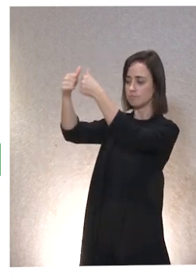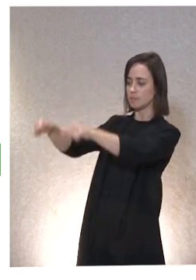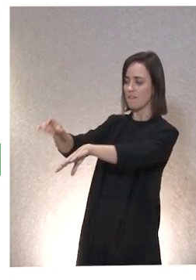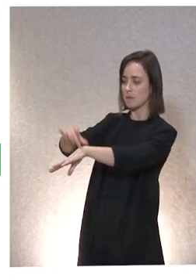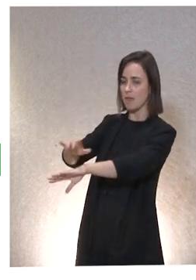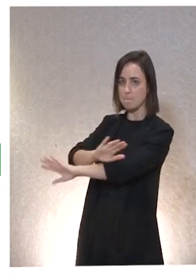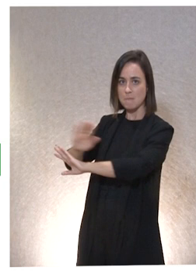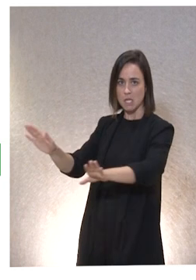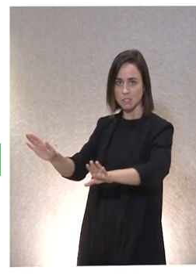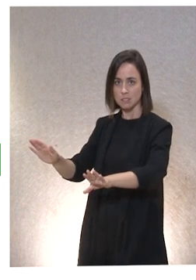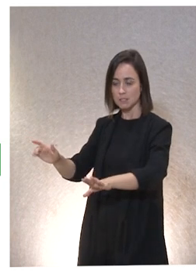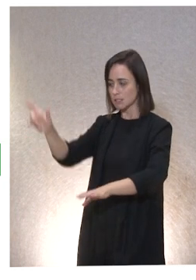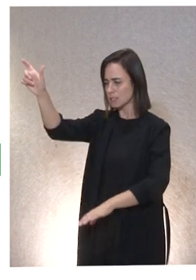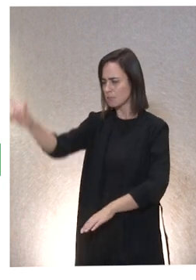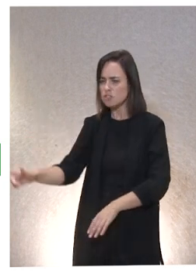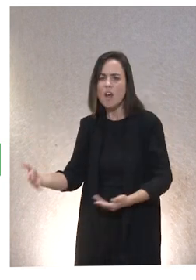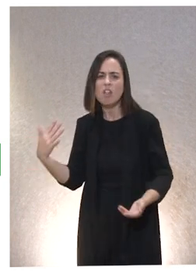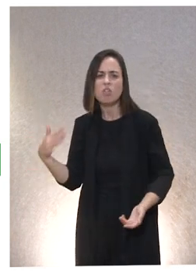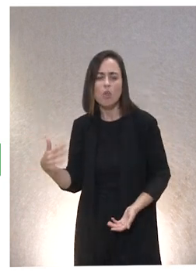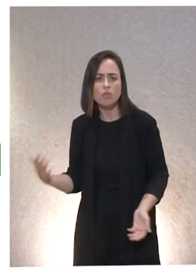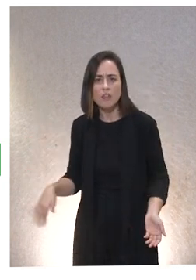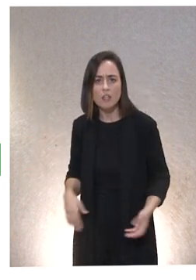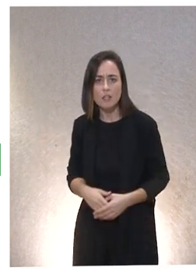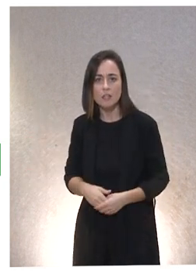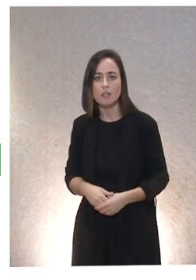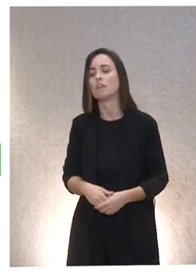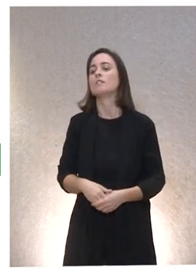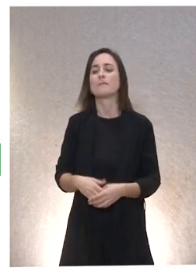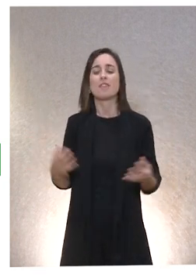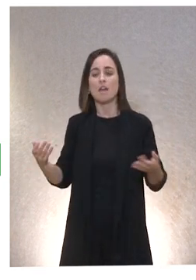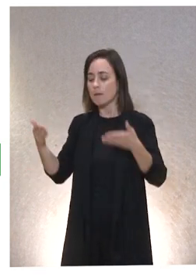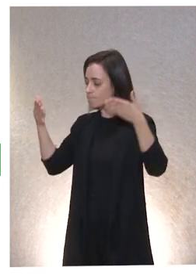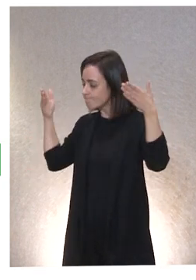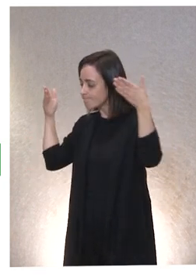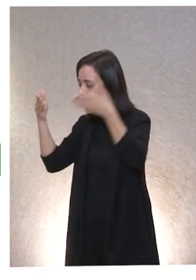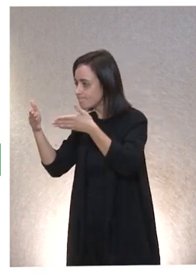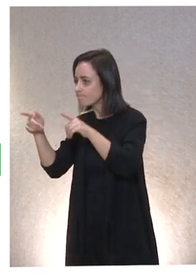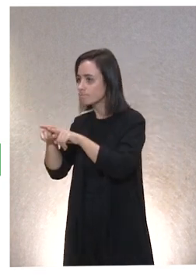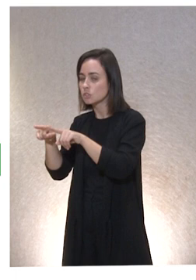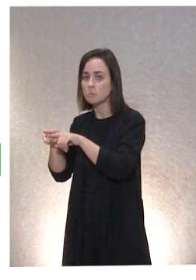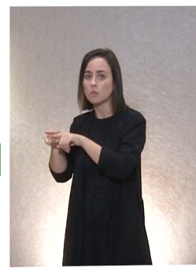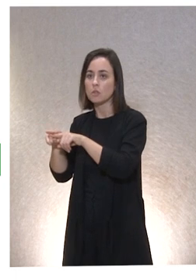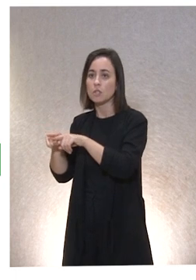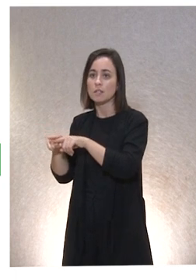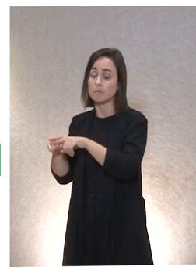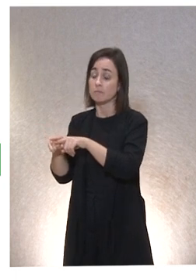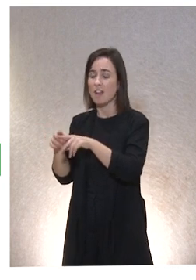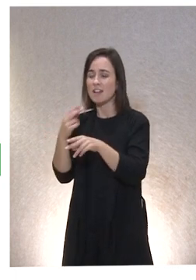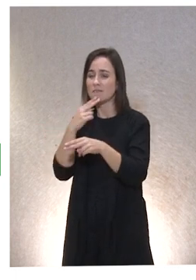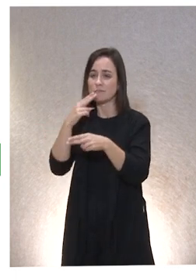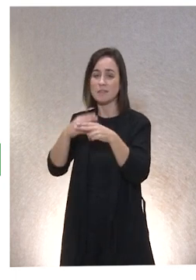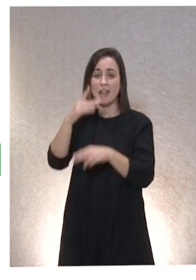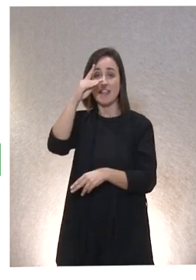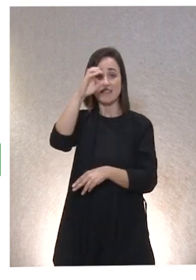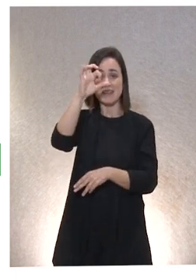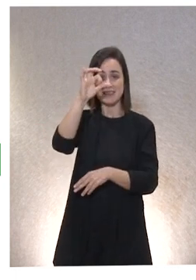mal. La focalización en los segundos supone, o sea, focalizarse en el fallo supone descuidar, como en el